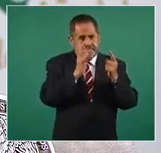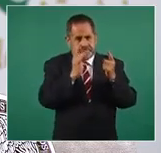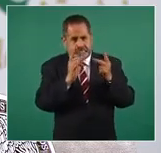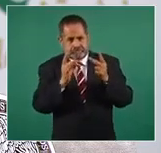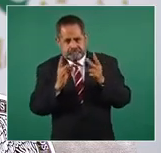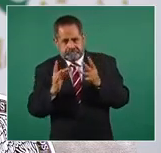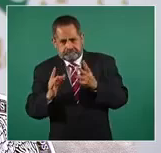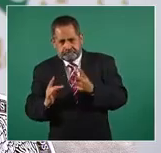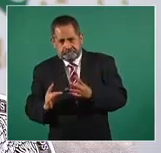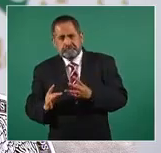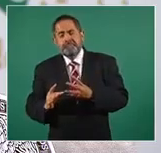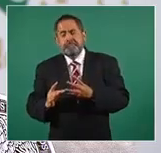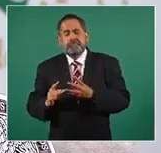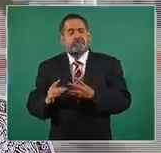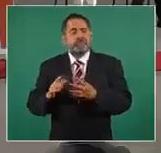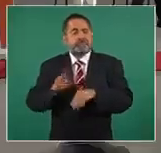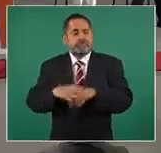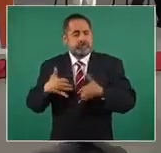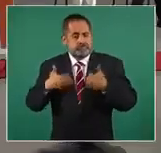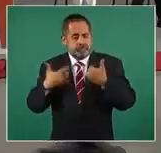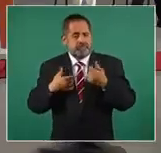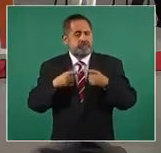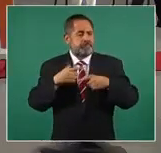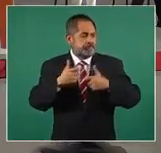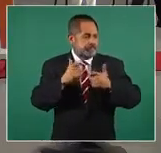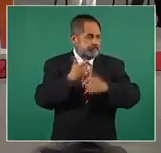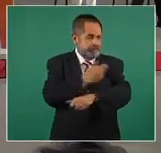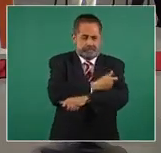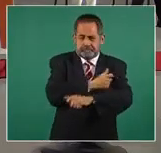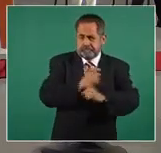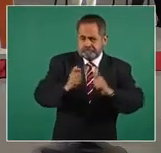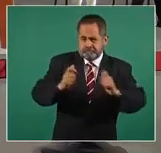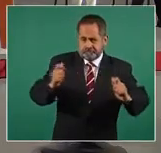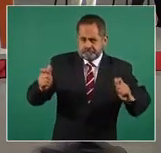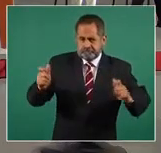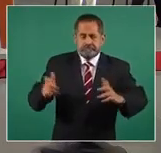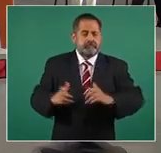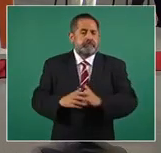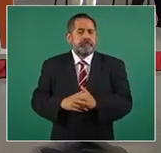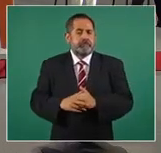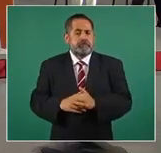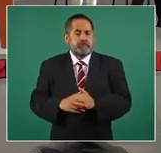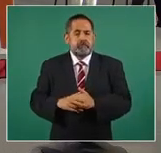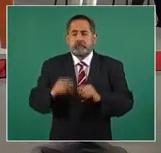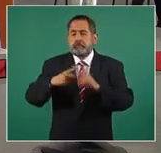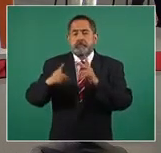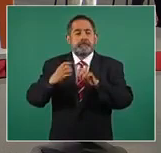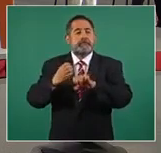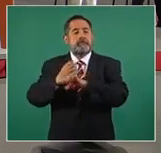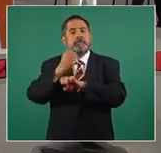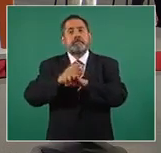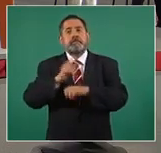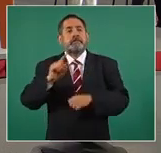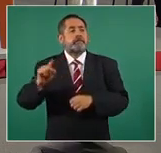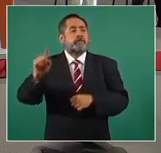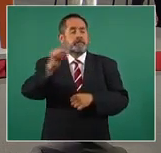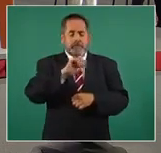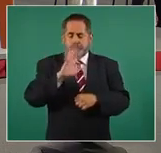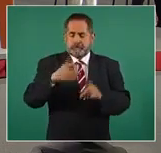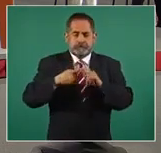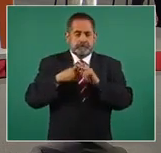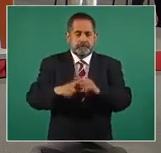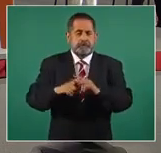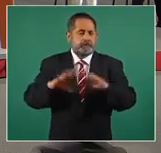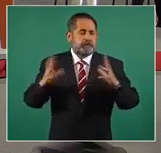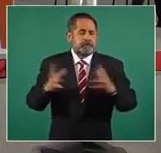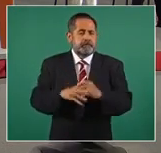personas que tienen menos años. Esta semana empezamos ya en varias entidades federativas la vacunación de